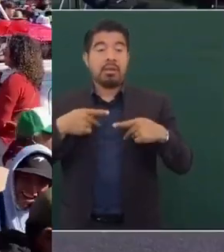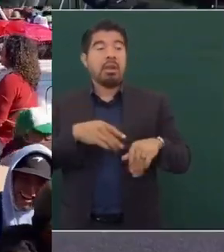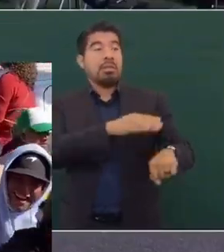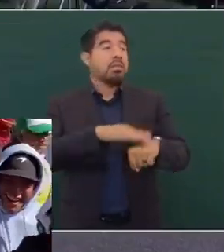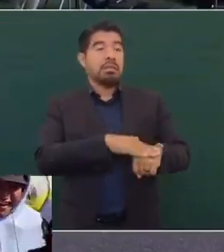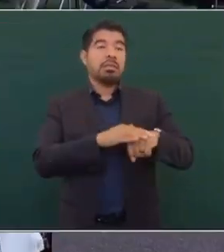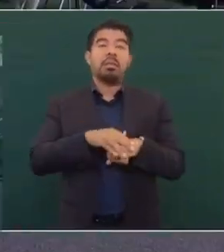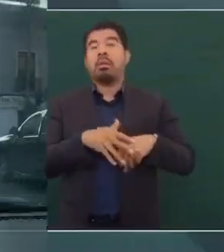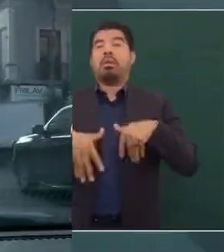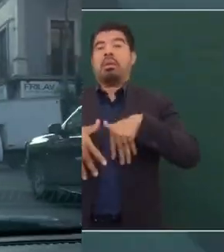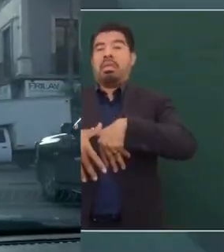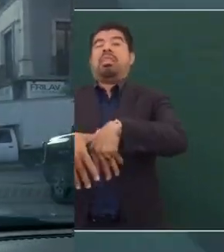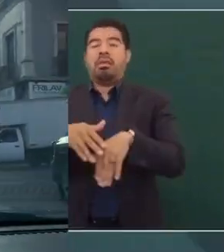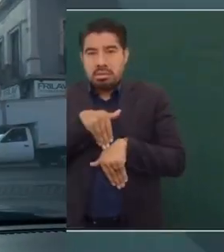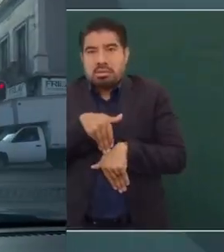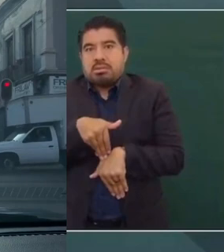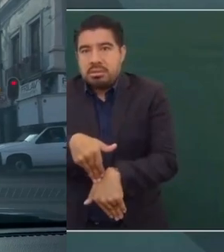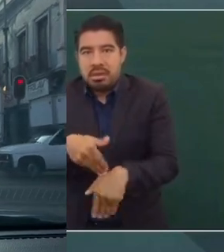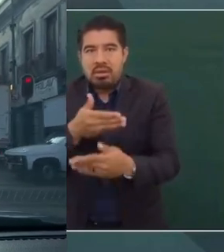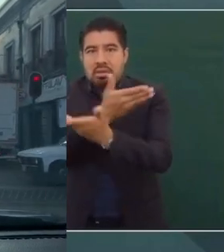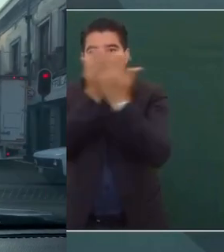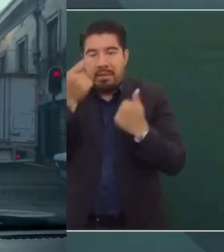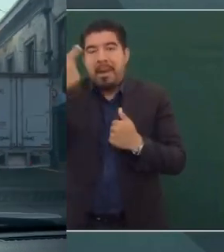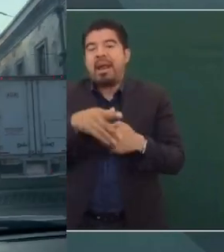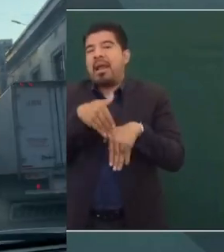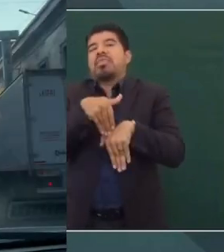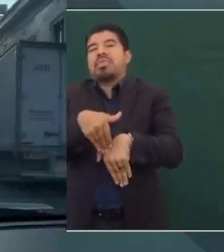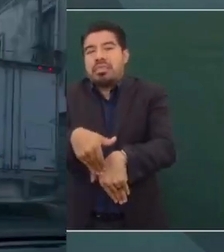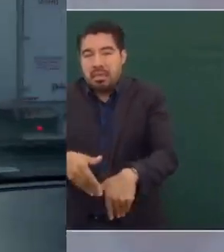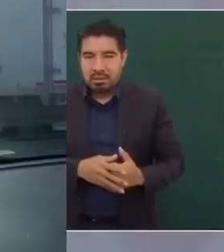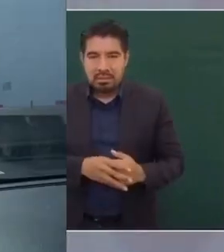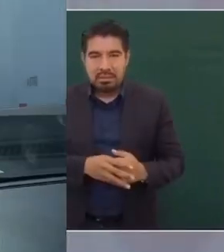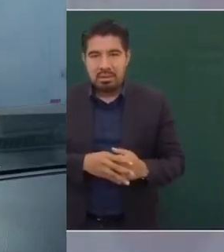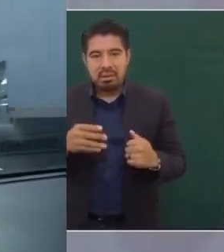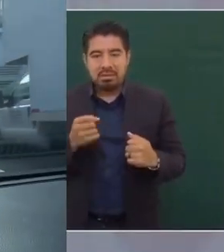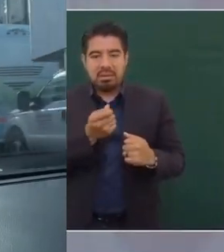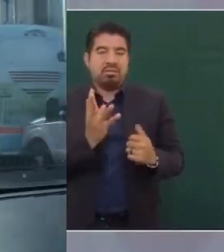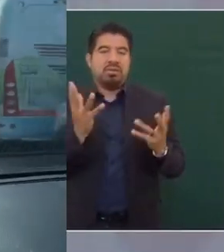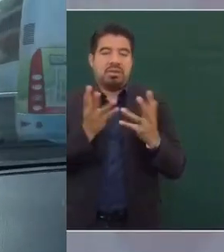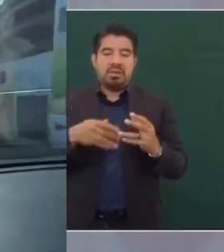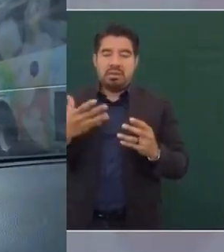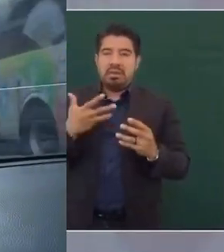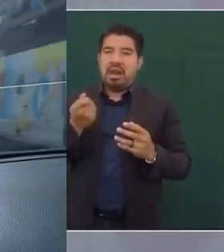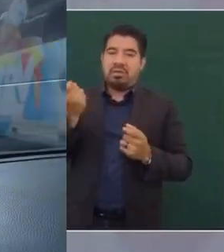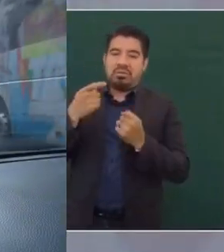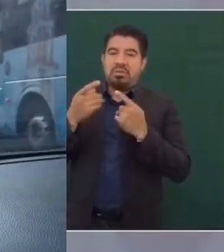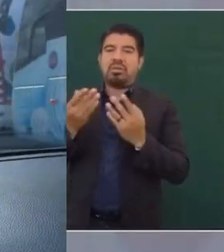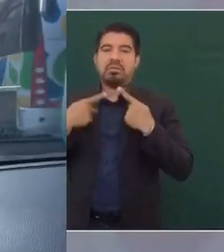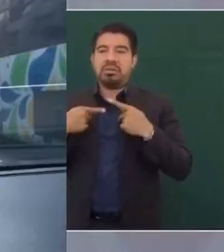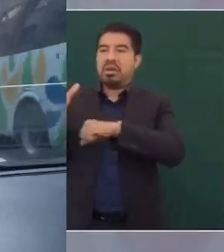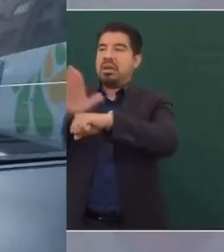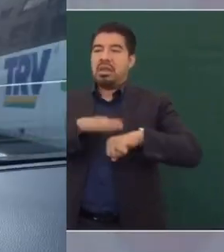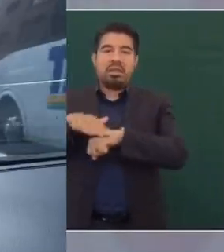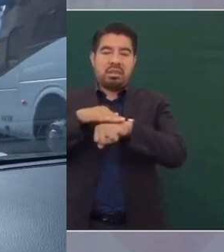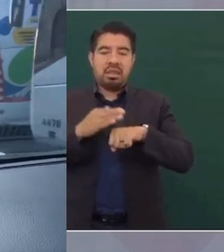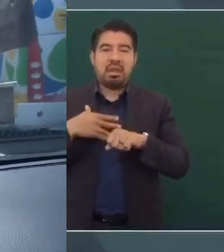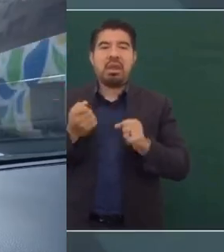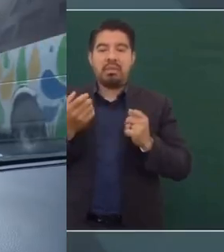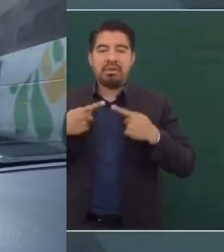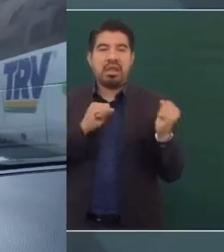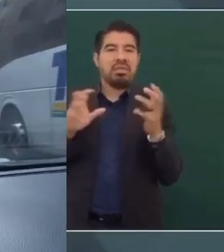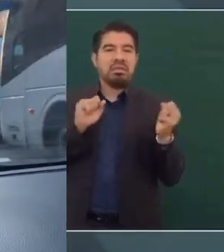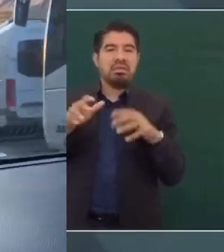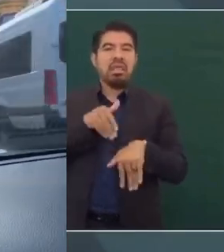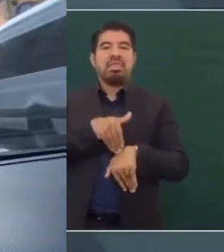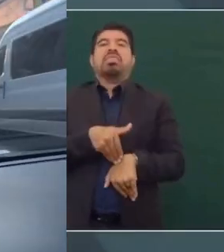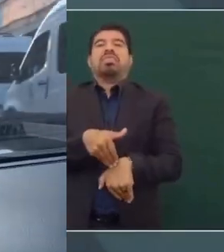que no sabe a qué van o a los llevan. Los mítines que hacen los que acarrean, sobre